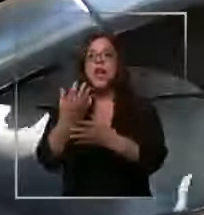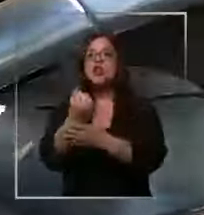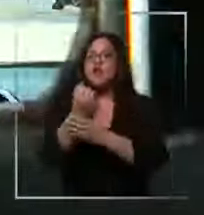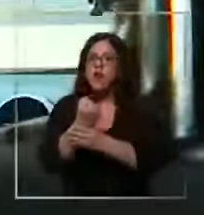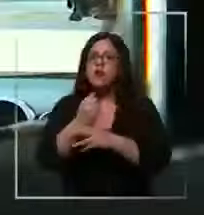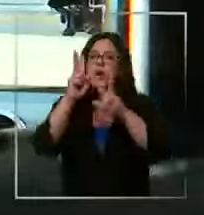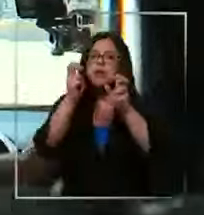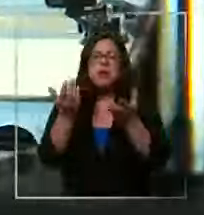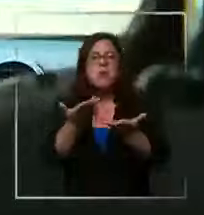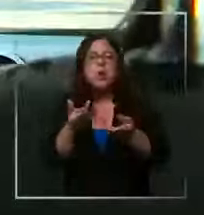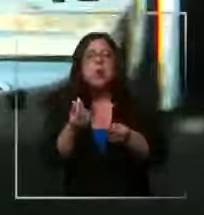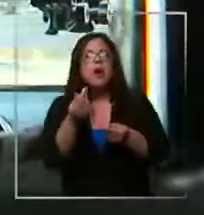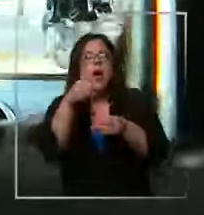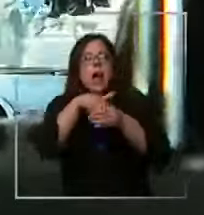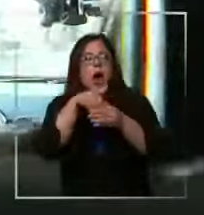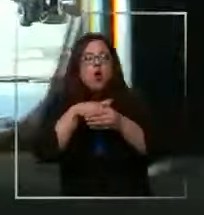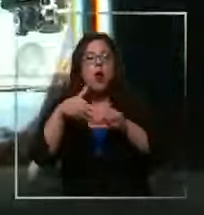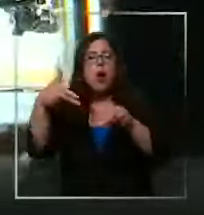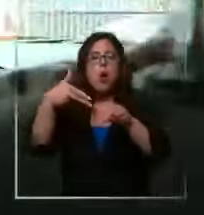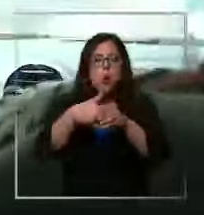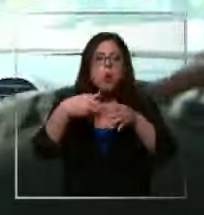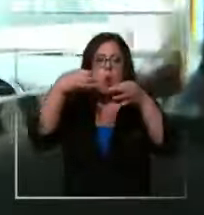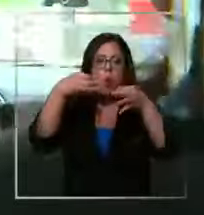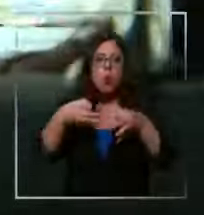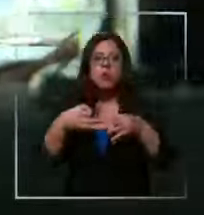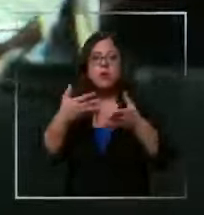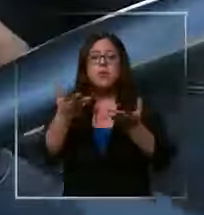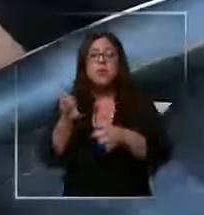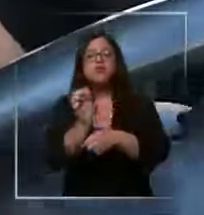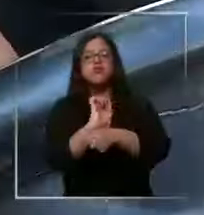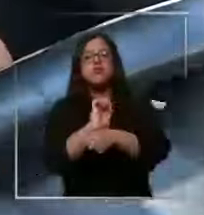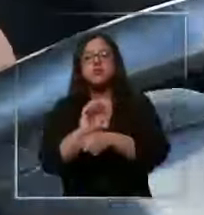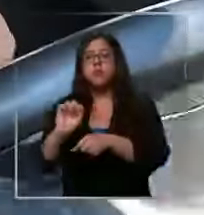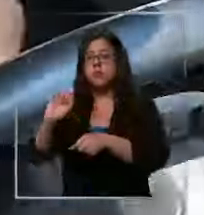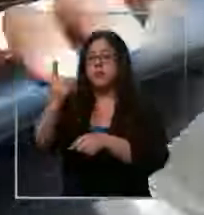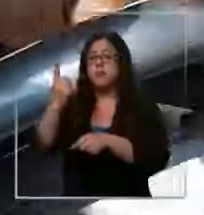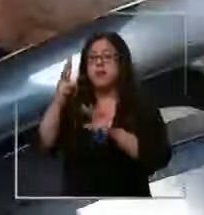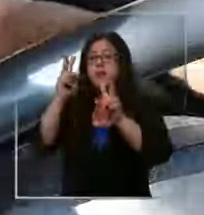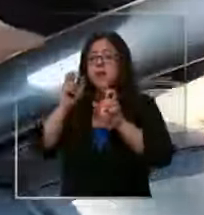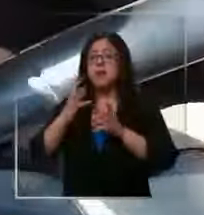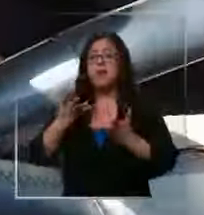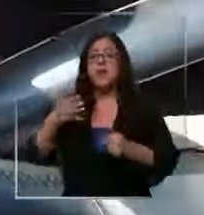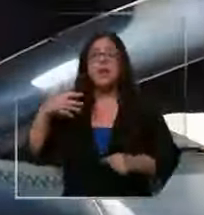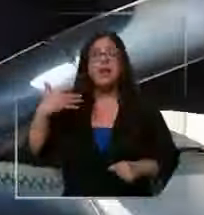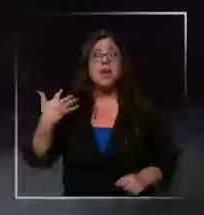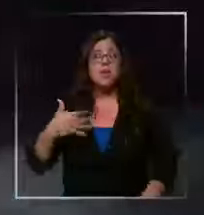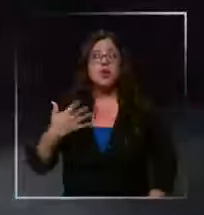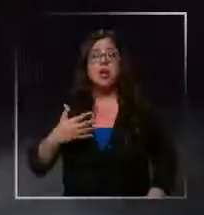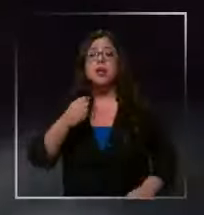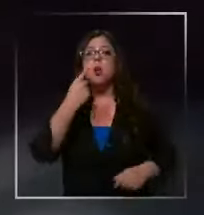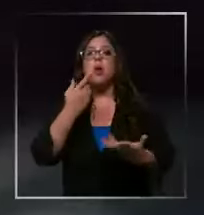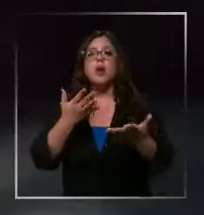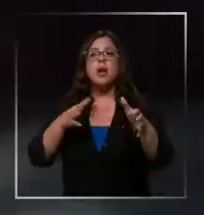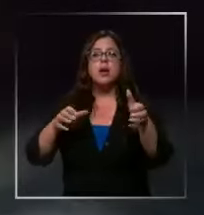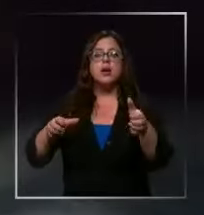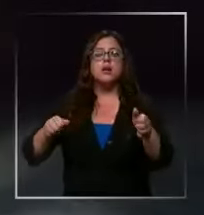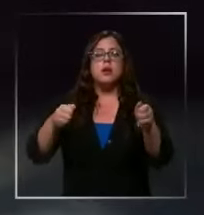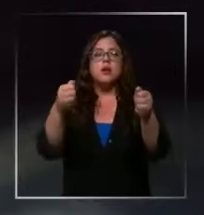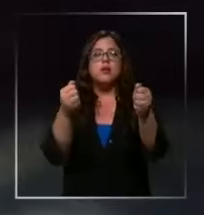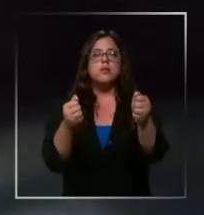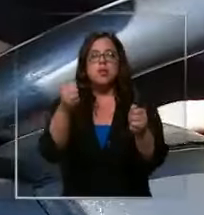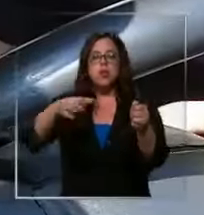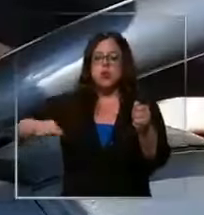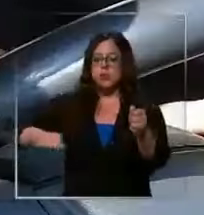combustible a la hora de conducir. Es el primer tip, sea, partir, acelerar, digamos, de manera controlada.